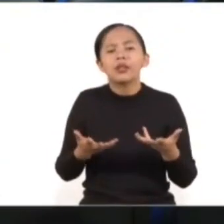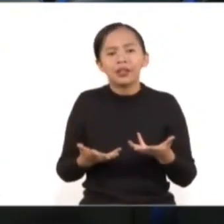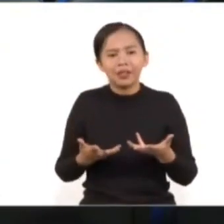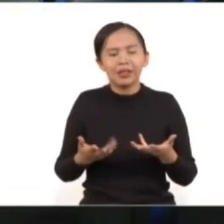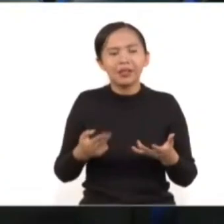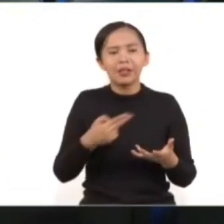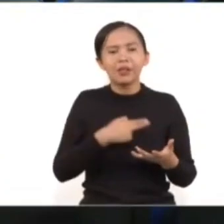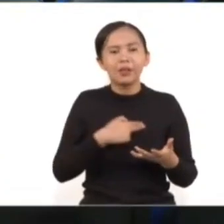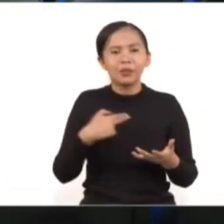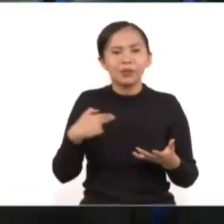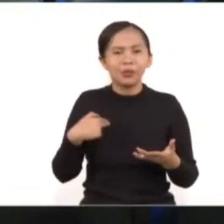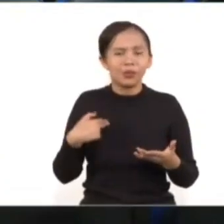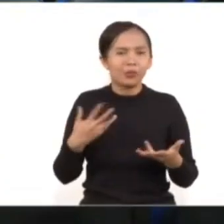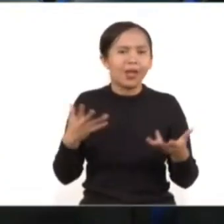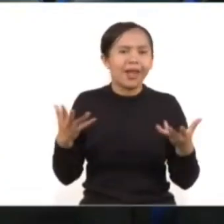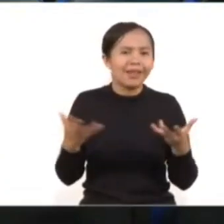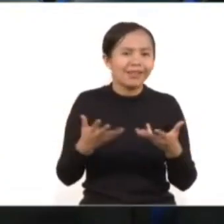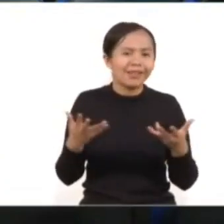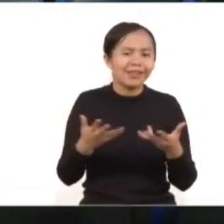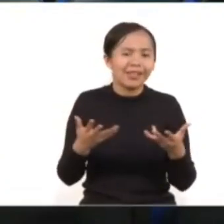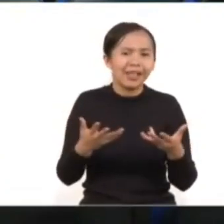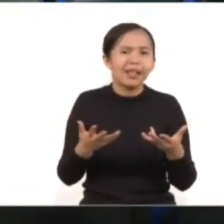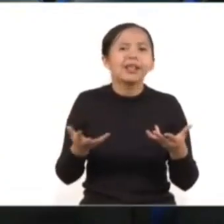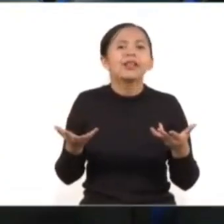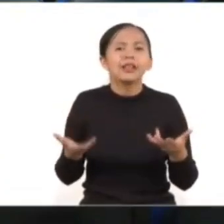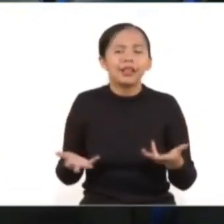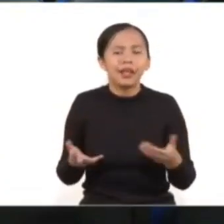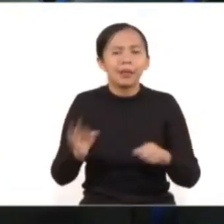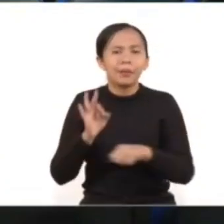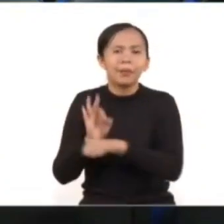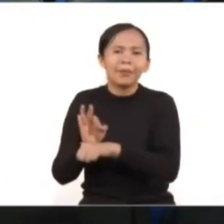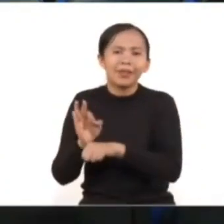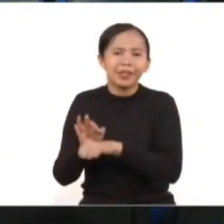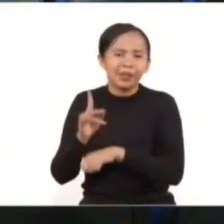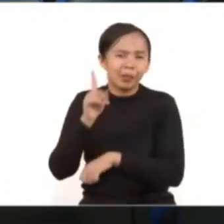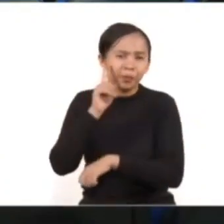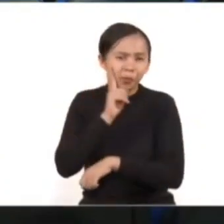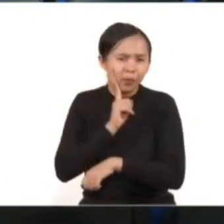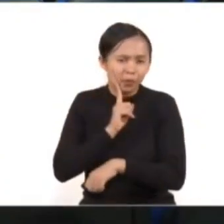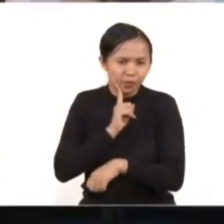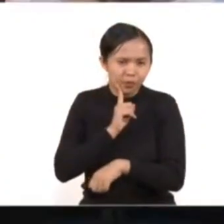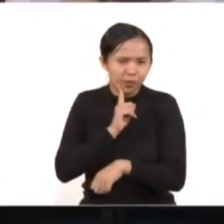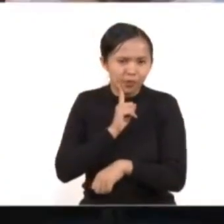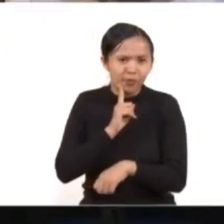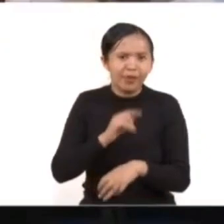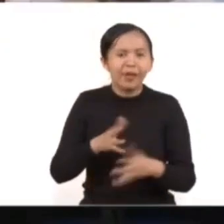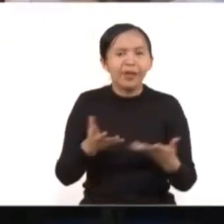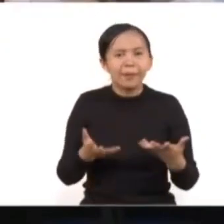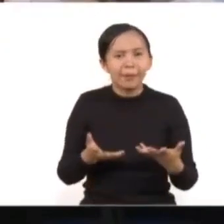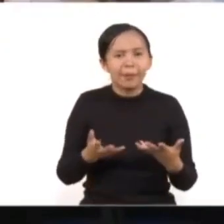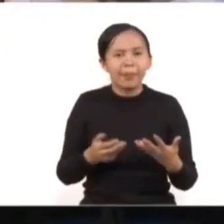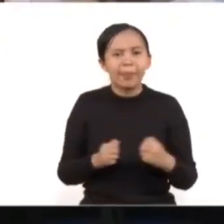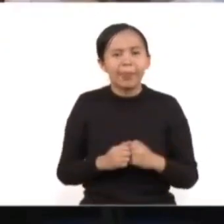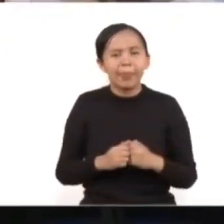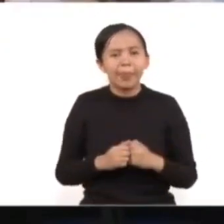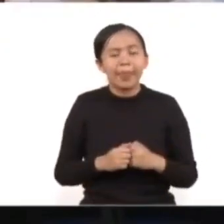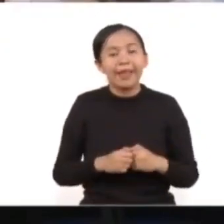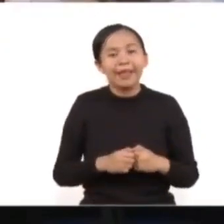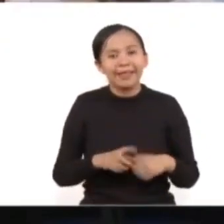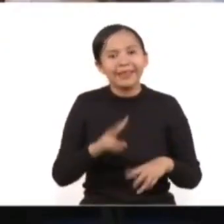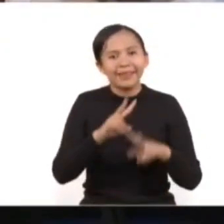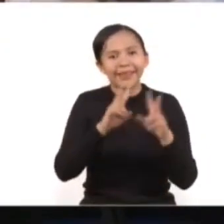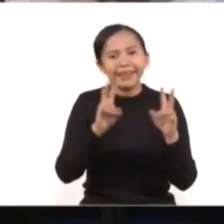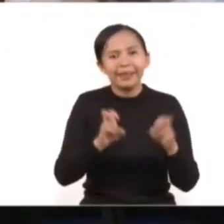proceso continental que está reivindicando valores desde la ciudadanía y especialmente desde el carácter de